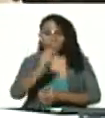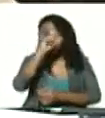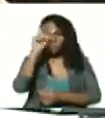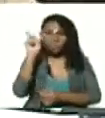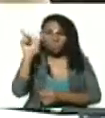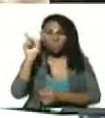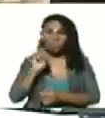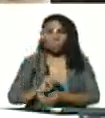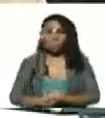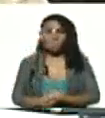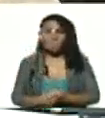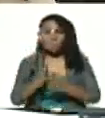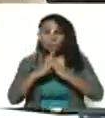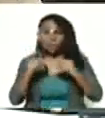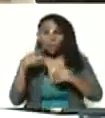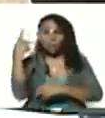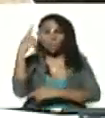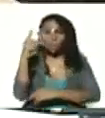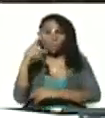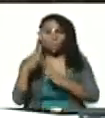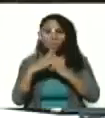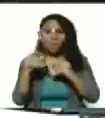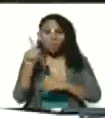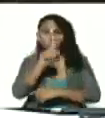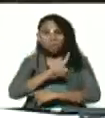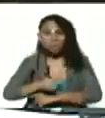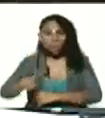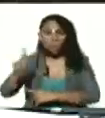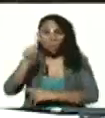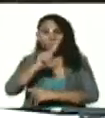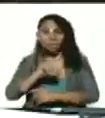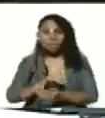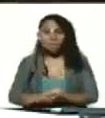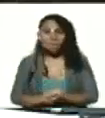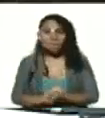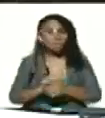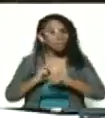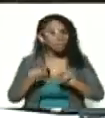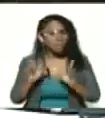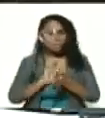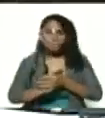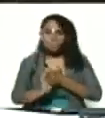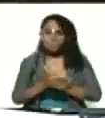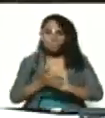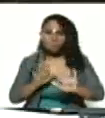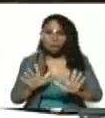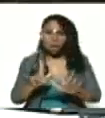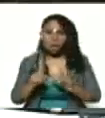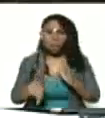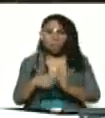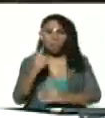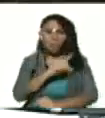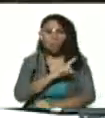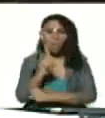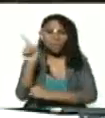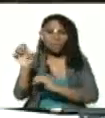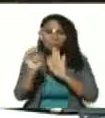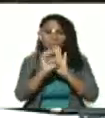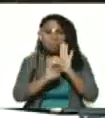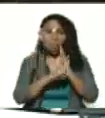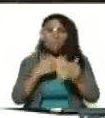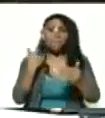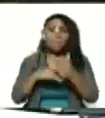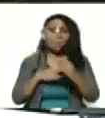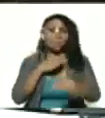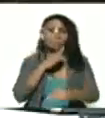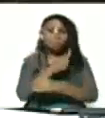Socialista Unido de Venezuela en todas las parroquias en todos los circuitos pero ya una vez cumplida esa etapa vamos a